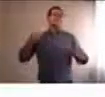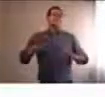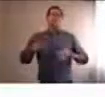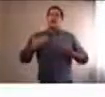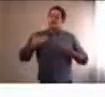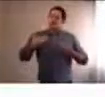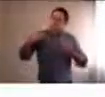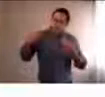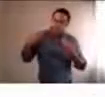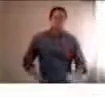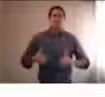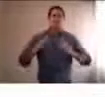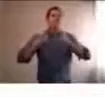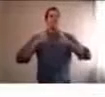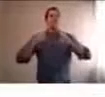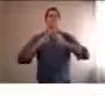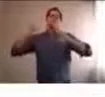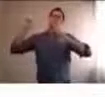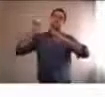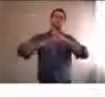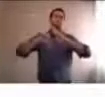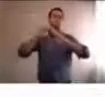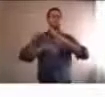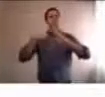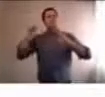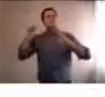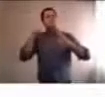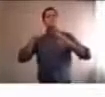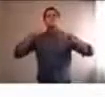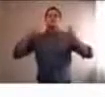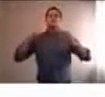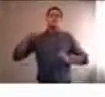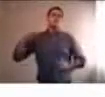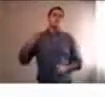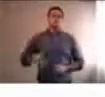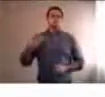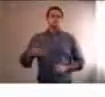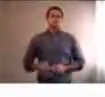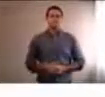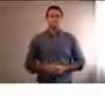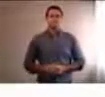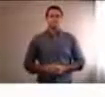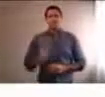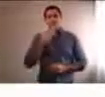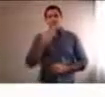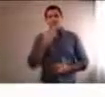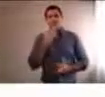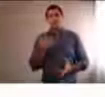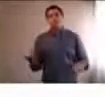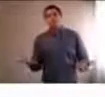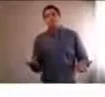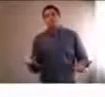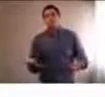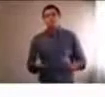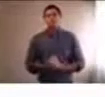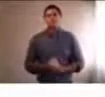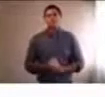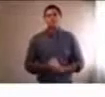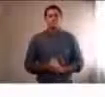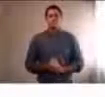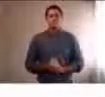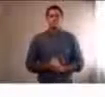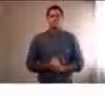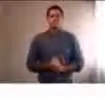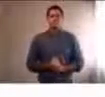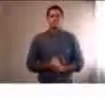Y eso es un tema importante. Por el otro lado hubo una modificación también en el sentido